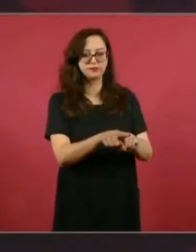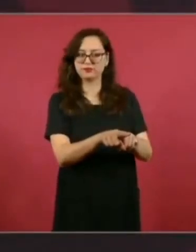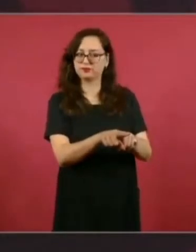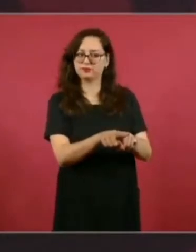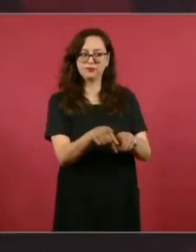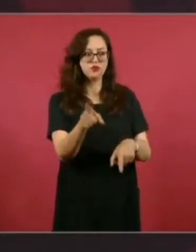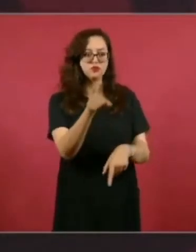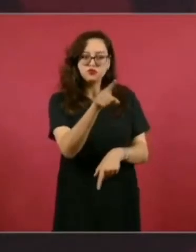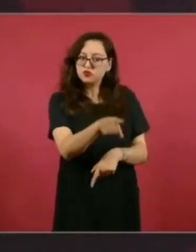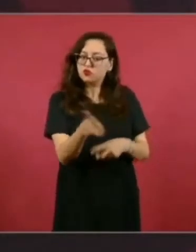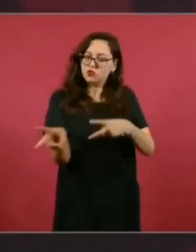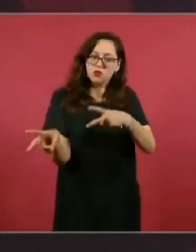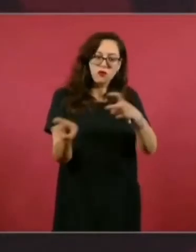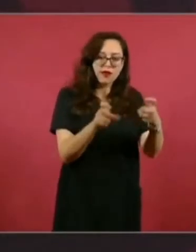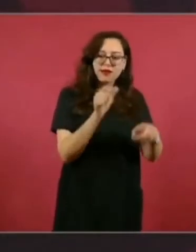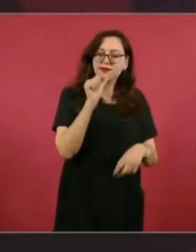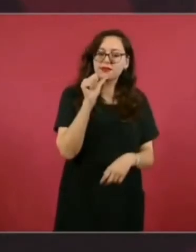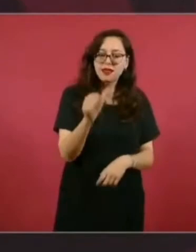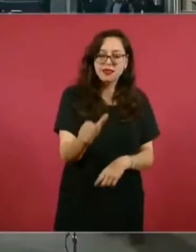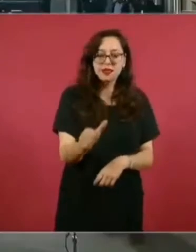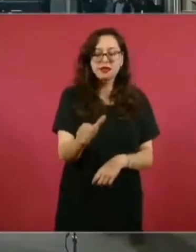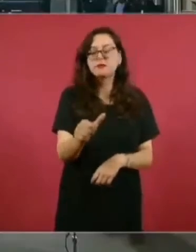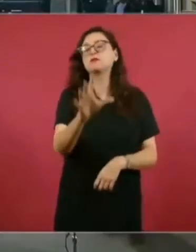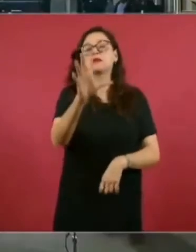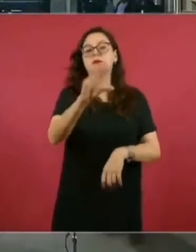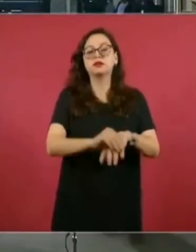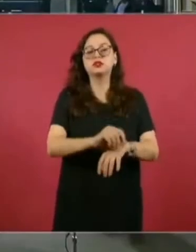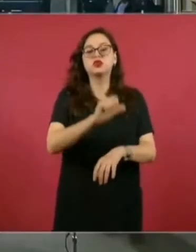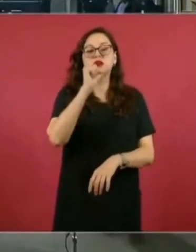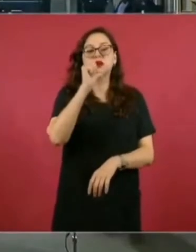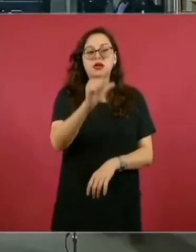no se permite el huachicol